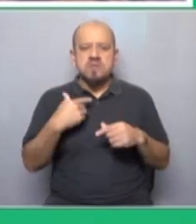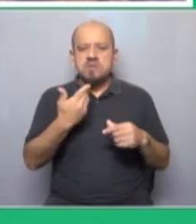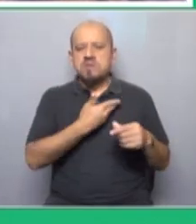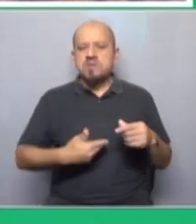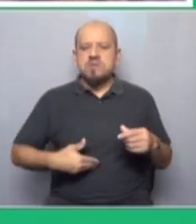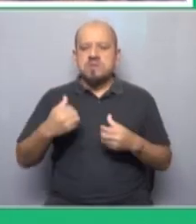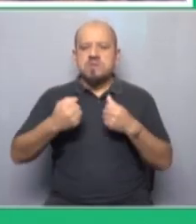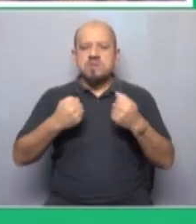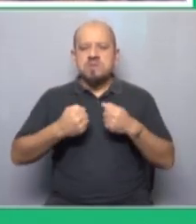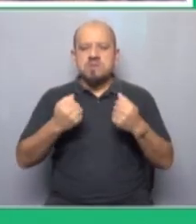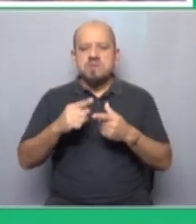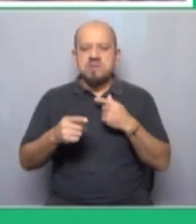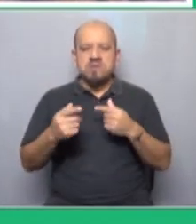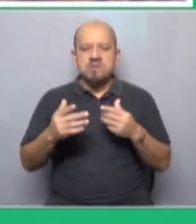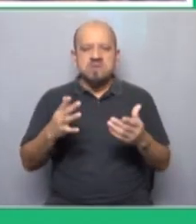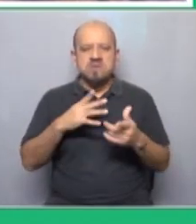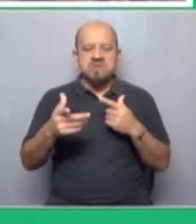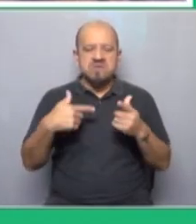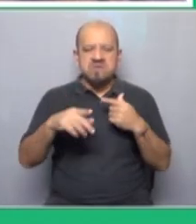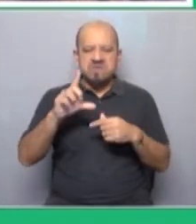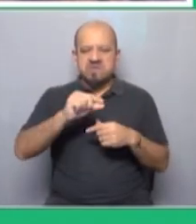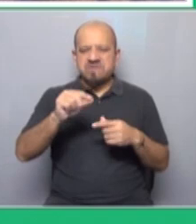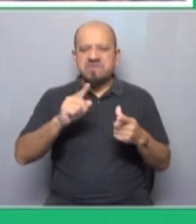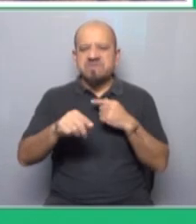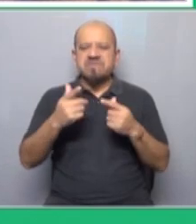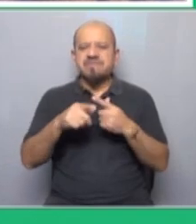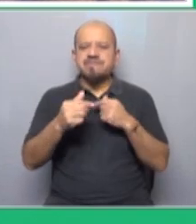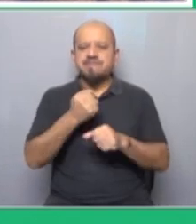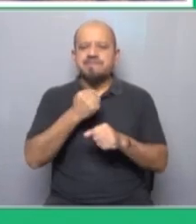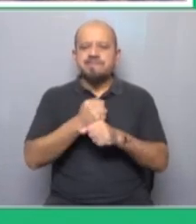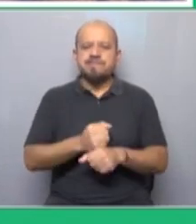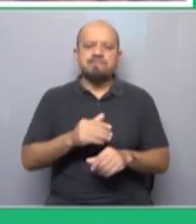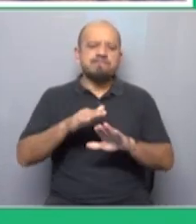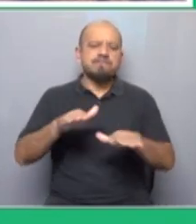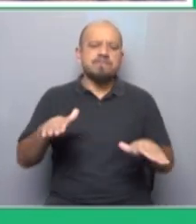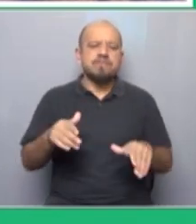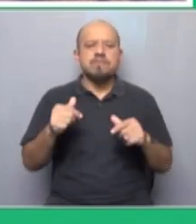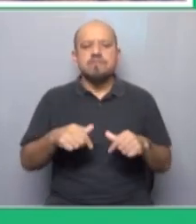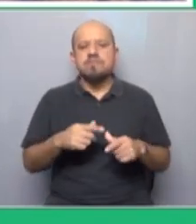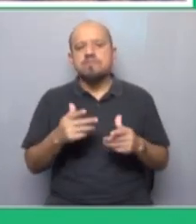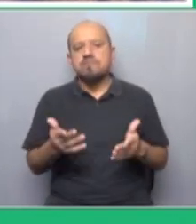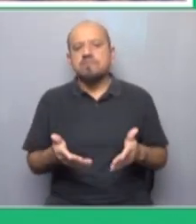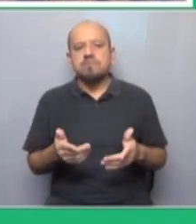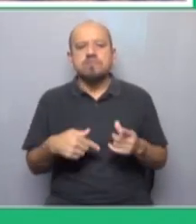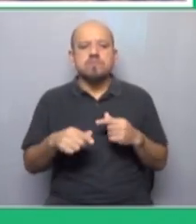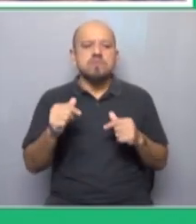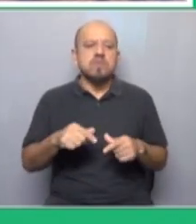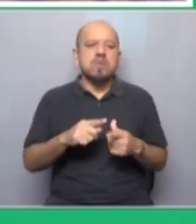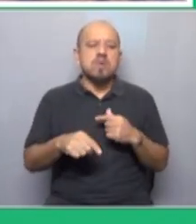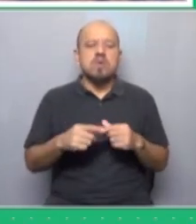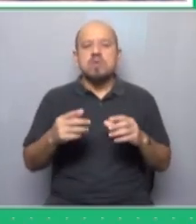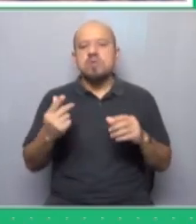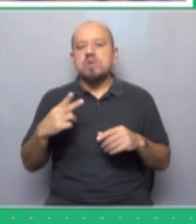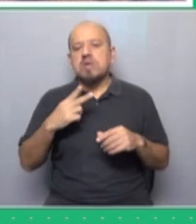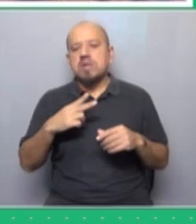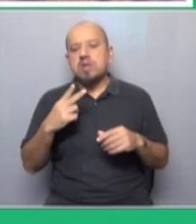de fábricas que se enriquecían con mano de obra barata, trabajo de niños y niñas. Y hoy a Jeff Bezos, el hombre más rico del mundo, dueño